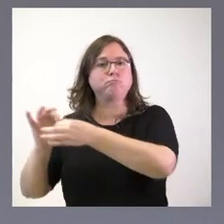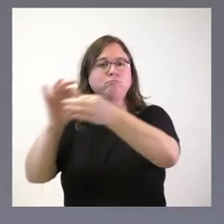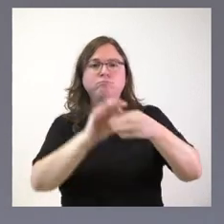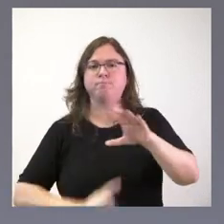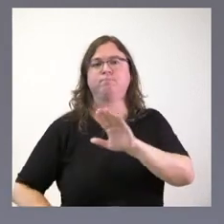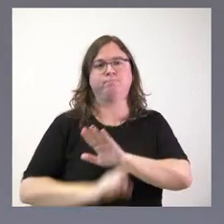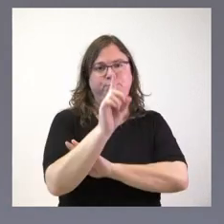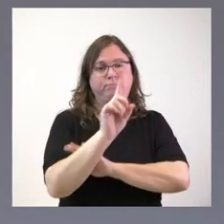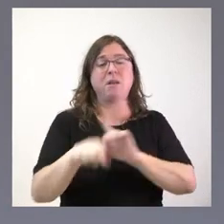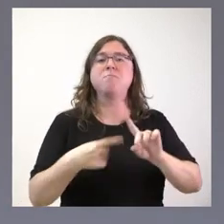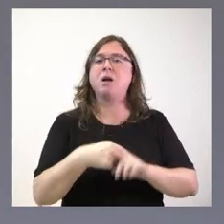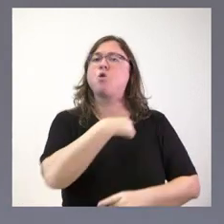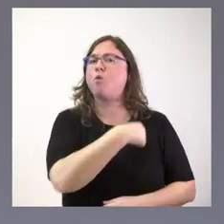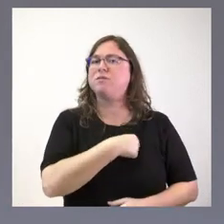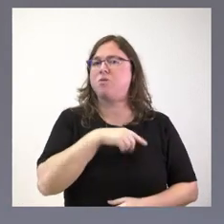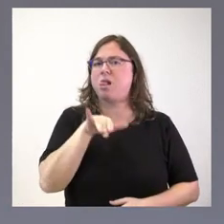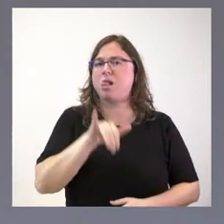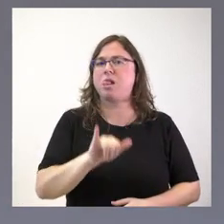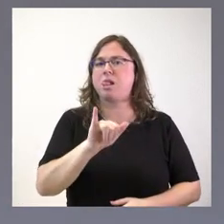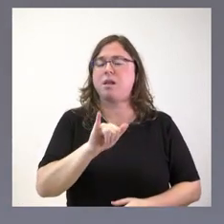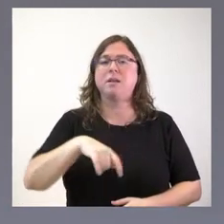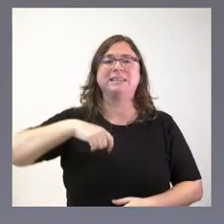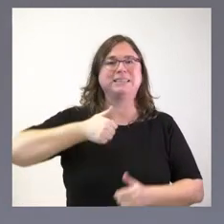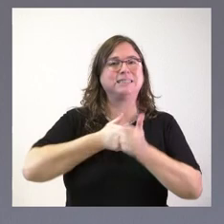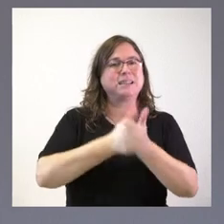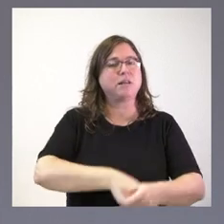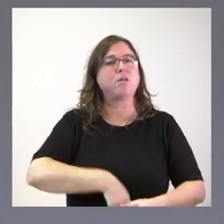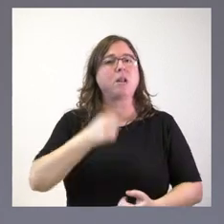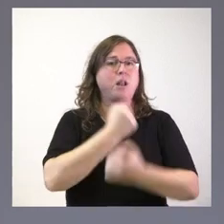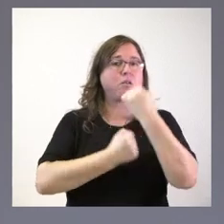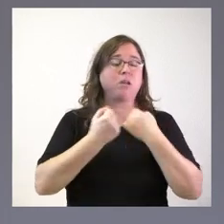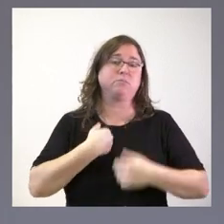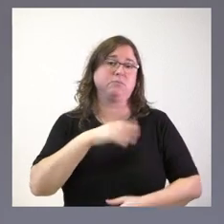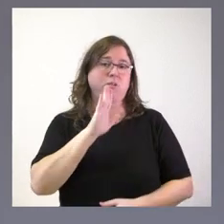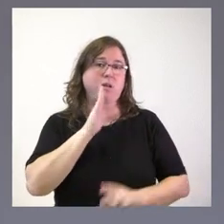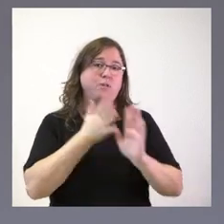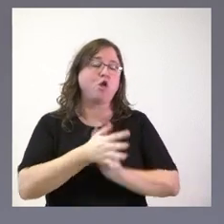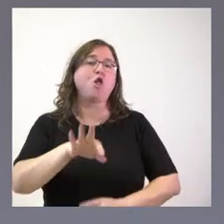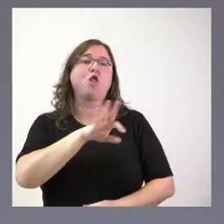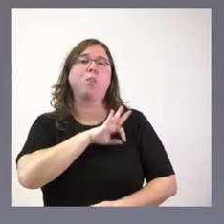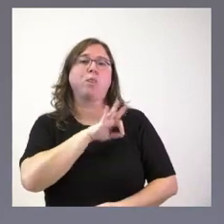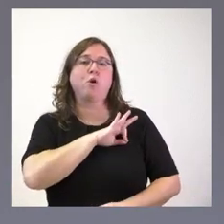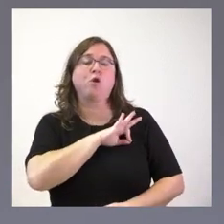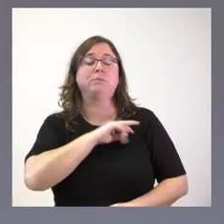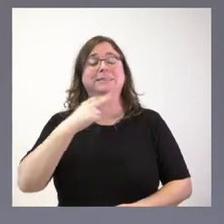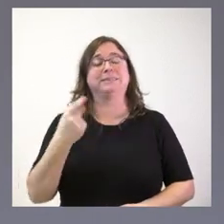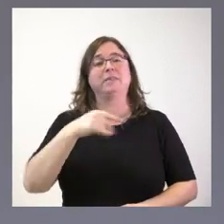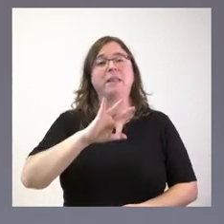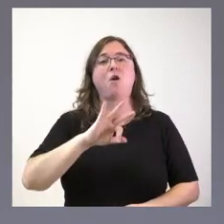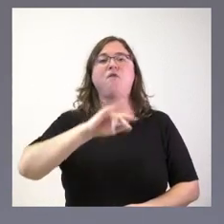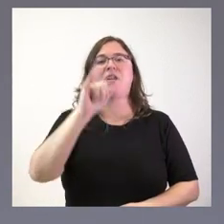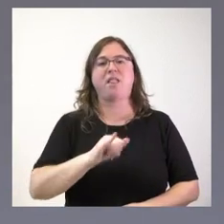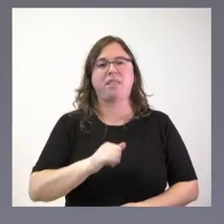la comisión contará con la presencia del secretario general de Economía y, como ya ha dicho, de don Santiago Fernández, el de la presidencia.